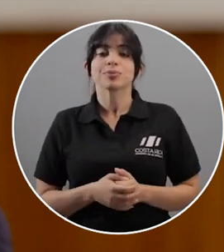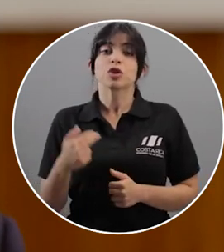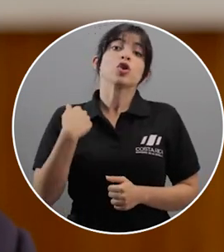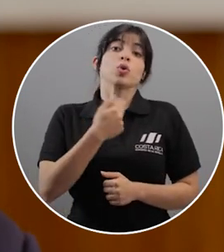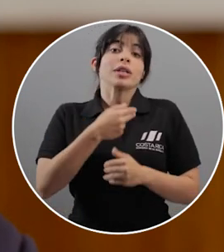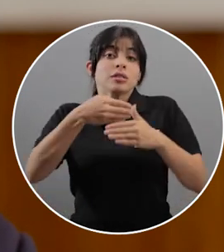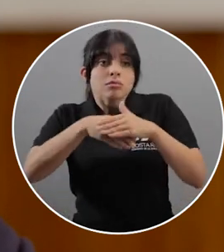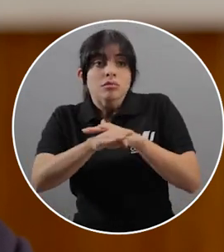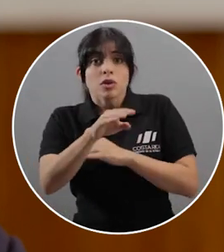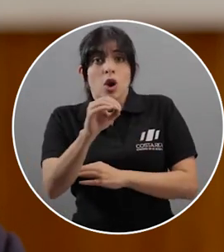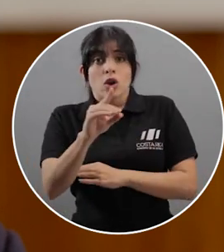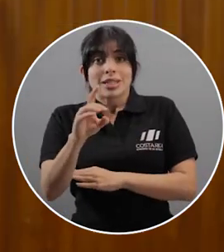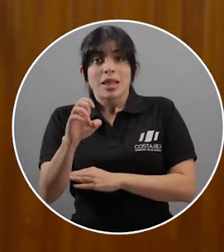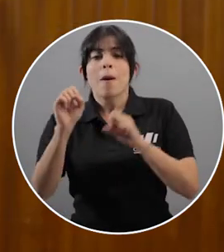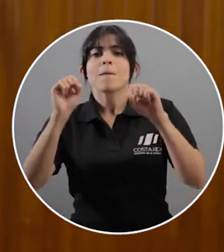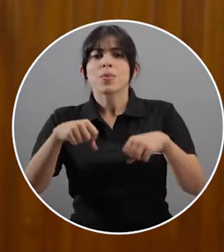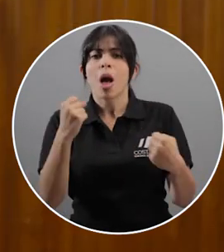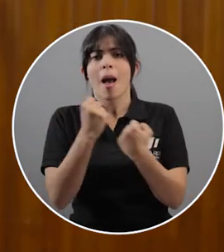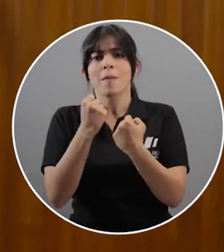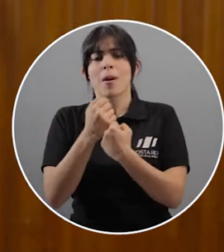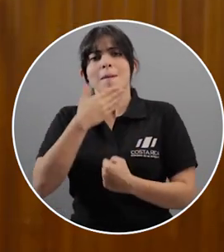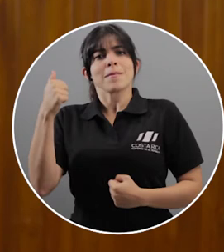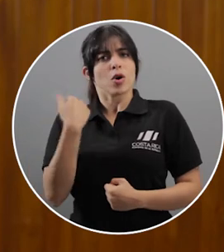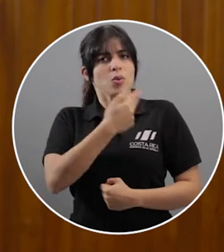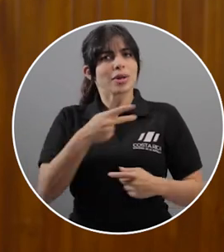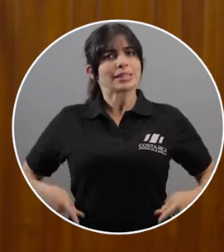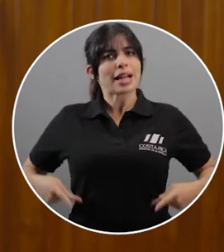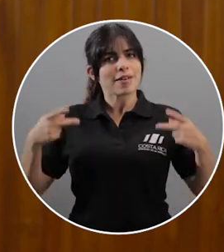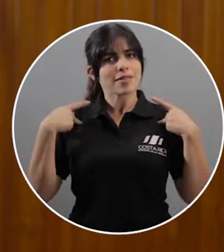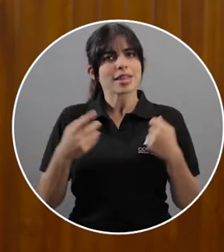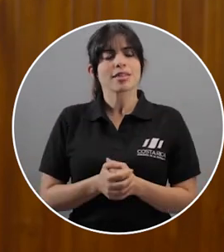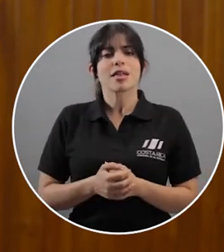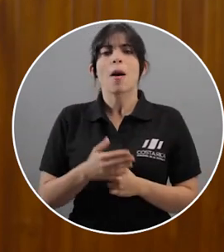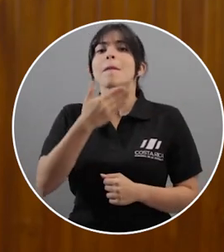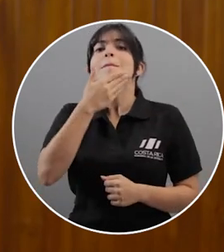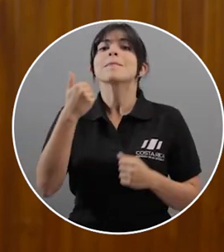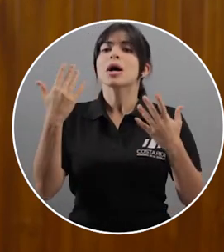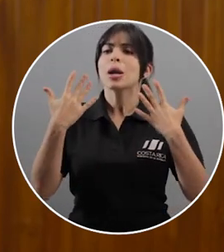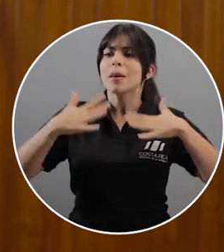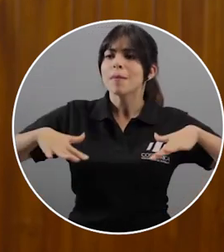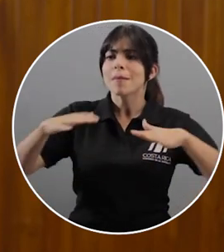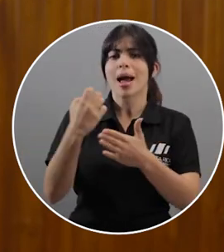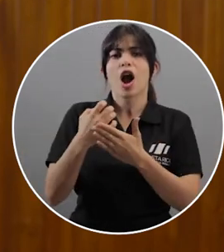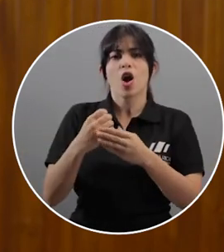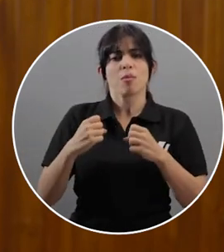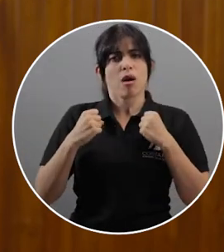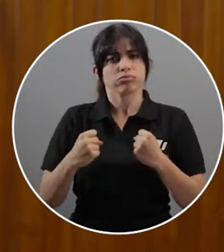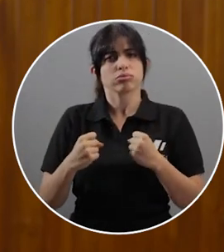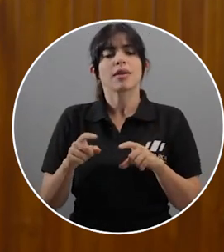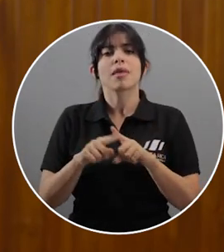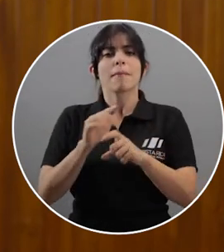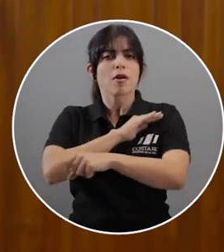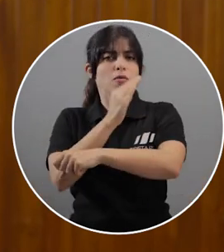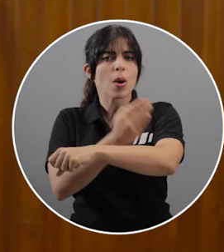Nuestro ingreso a OCDE contribuirá a mejorar nuestras vidas, a consolidar un mejor clima económico y